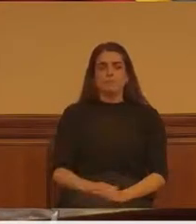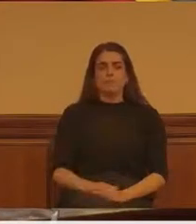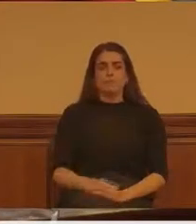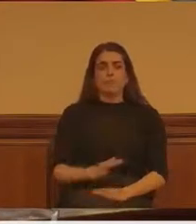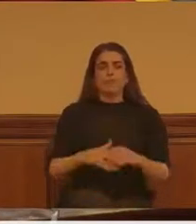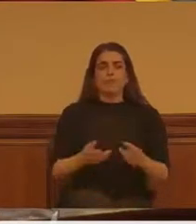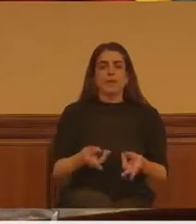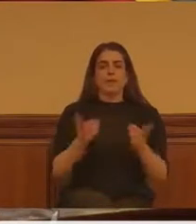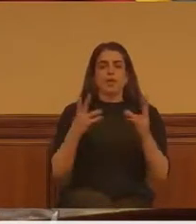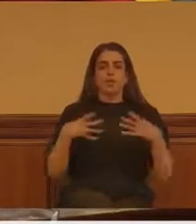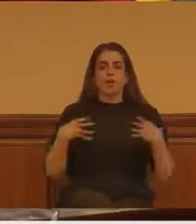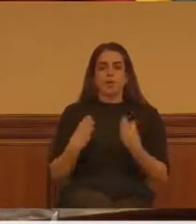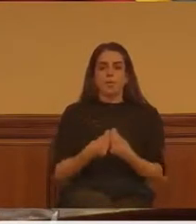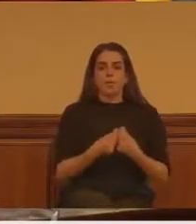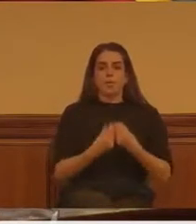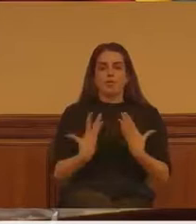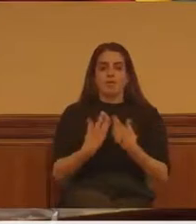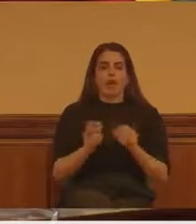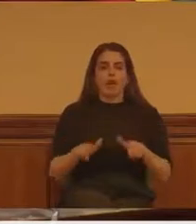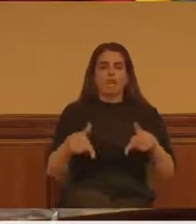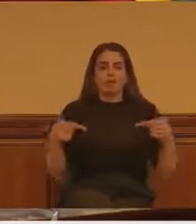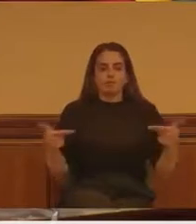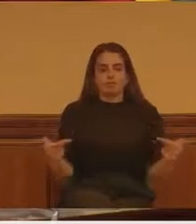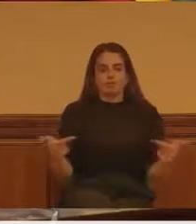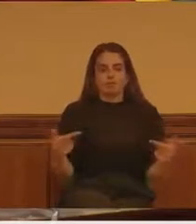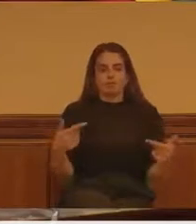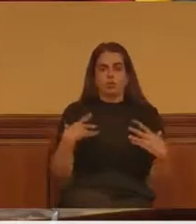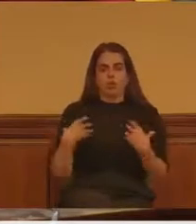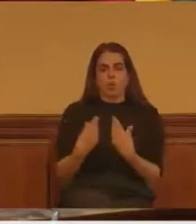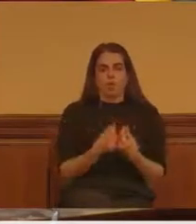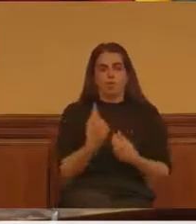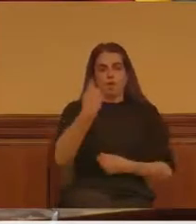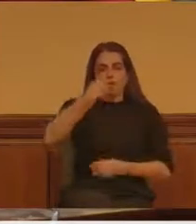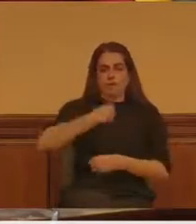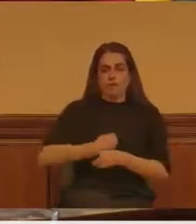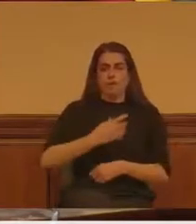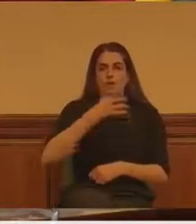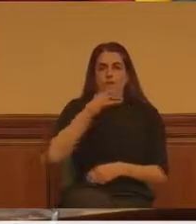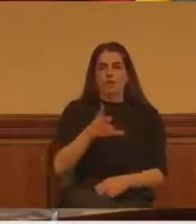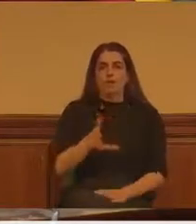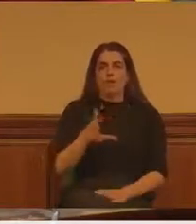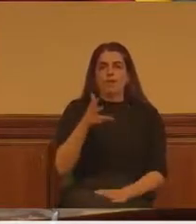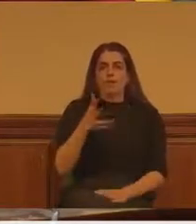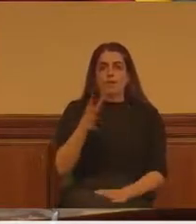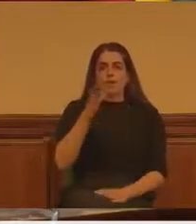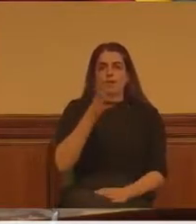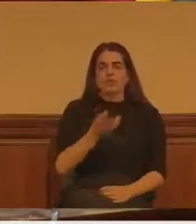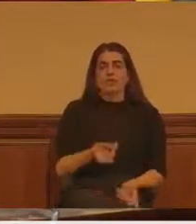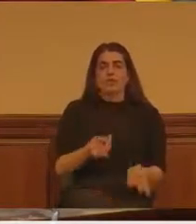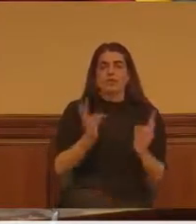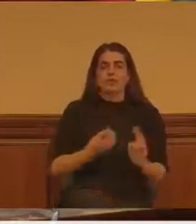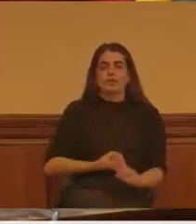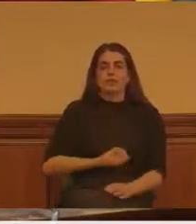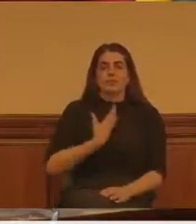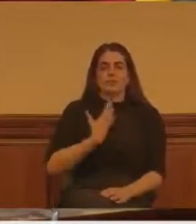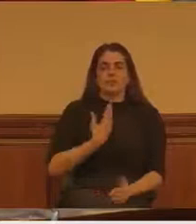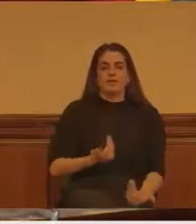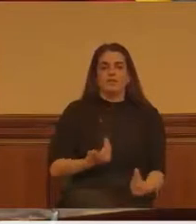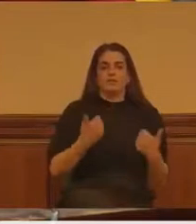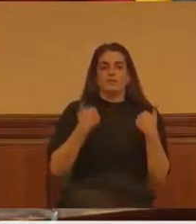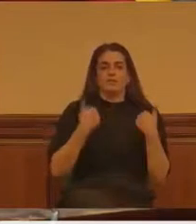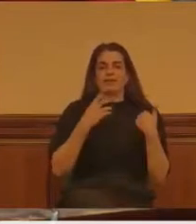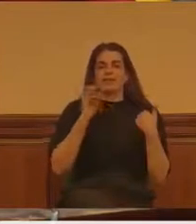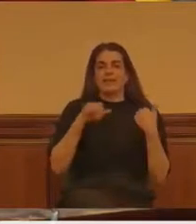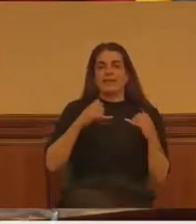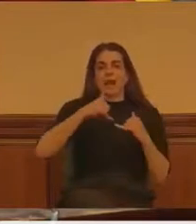convivir con la basura. La petición de ampliar el derecho de libertad de expresión no es nuestro, es de amnistía internacional,